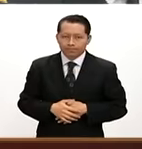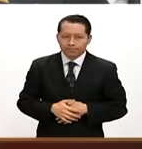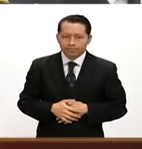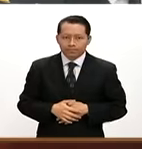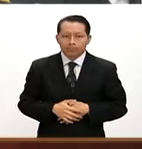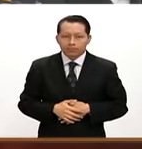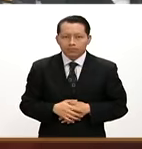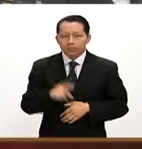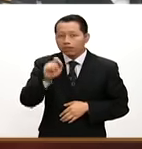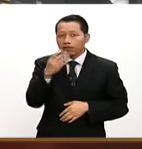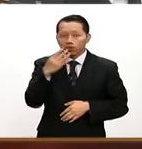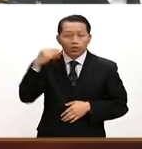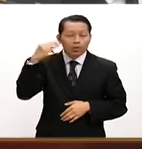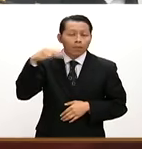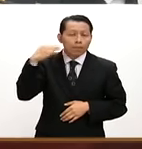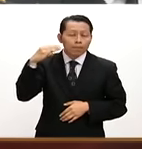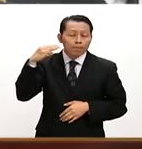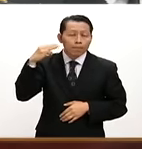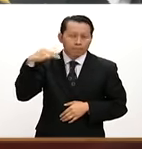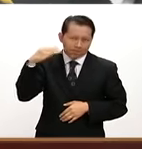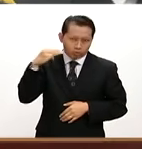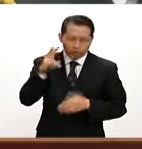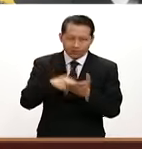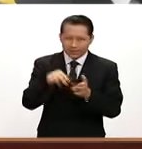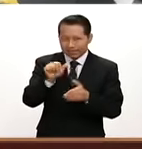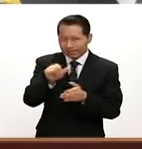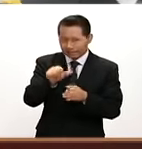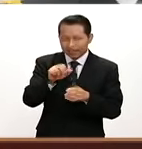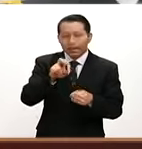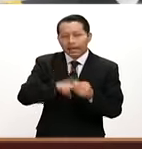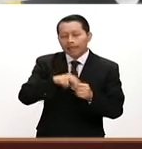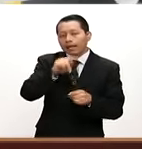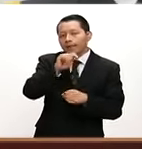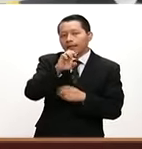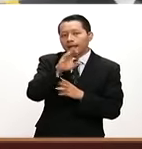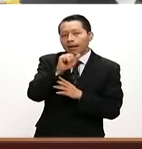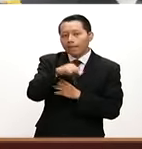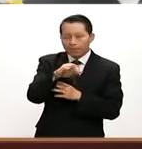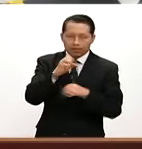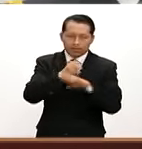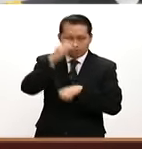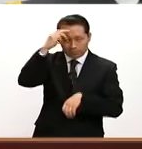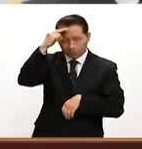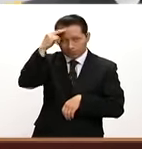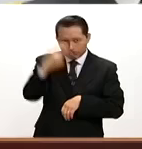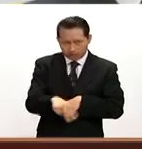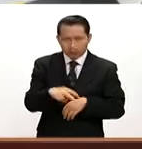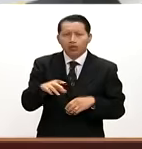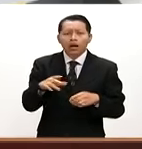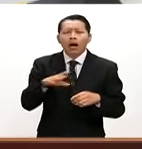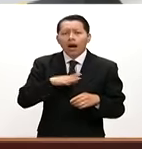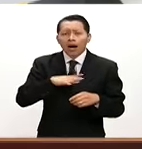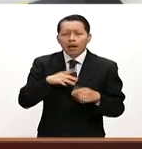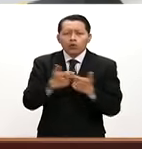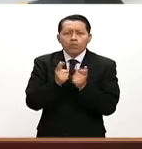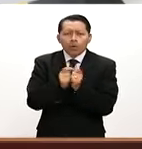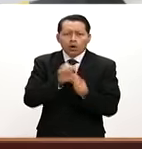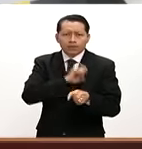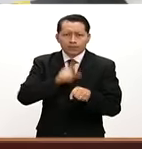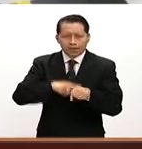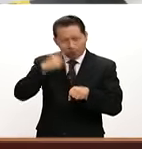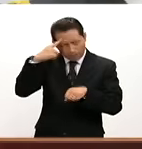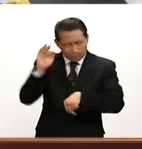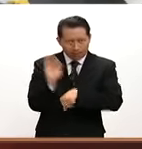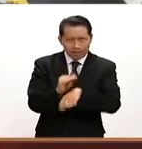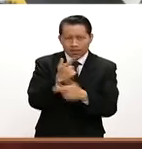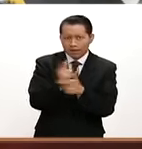El 24 de marzo del 2016 pasado, en Tecámac, Estado de México, en donde se desplegó un equipo especializado que realizó la liberación